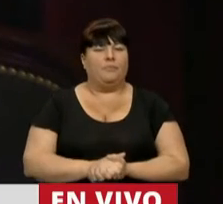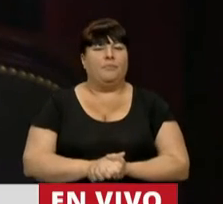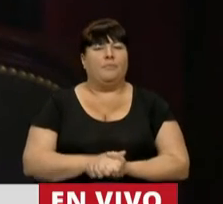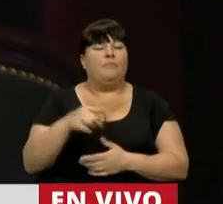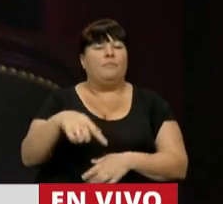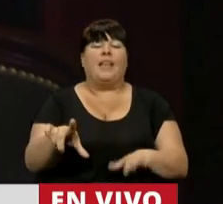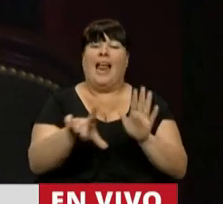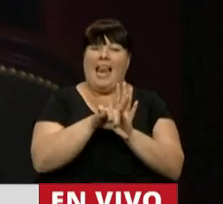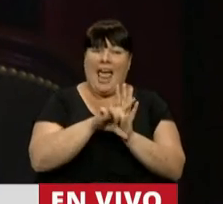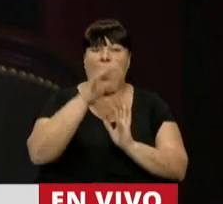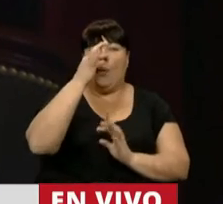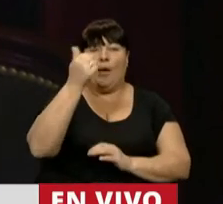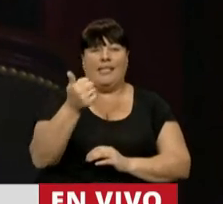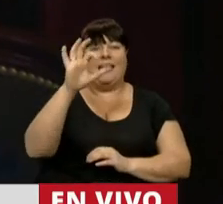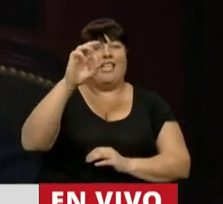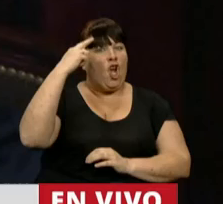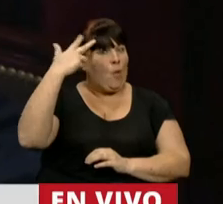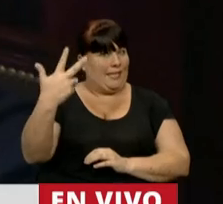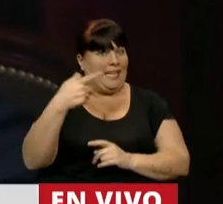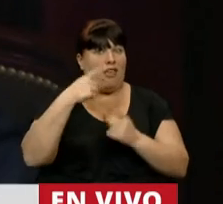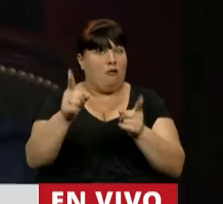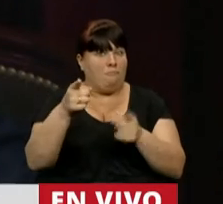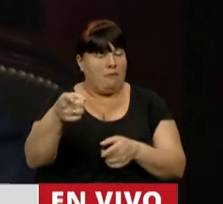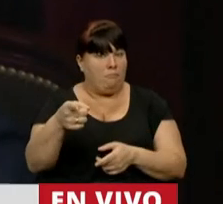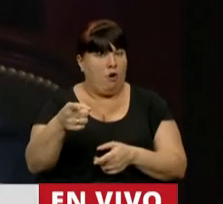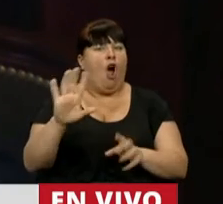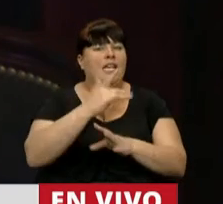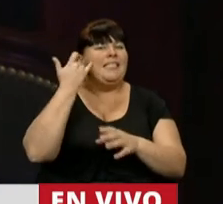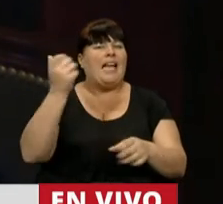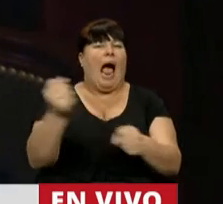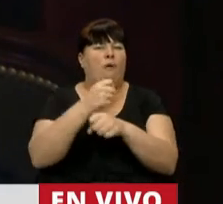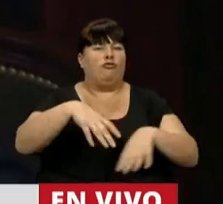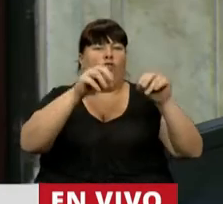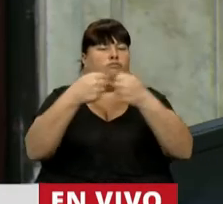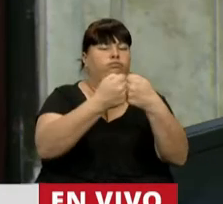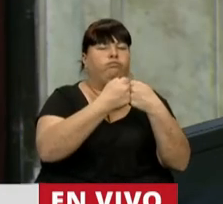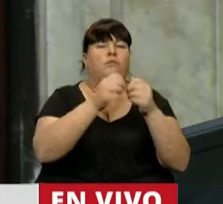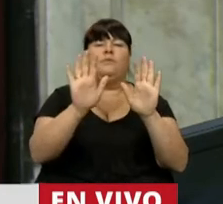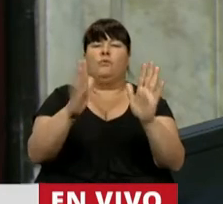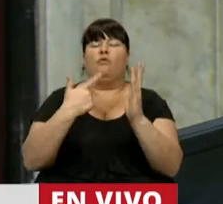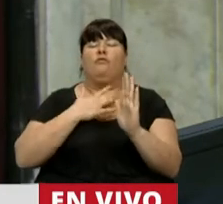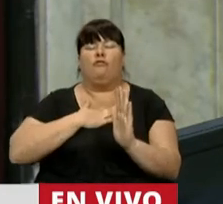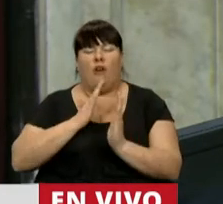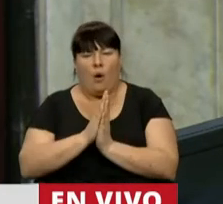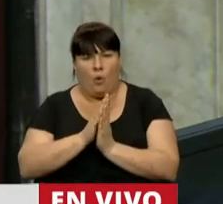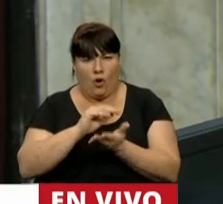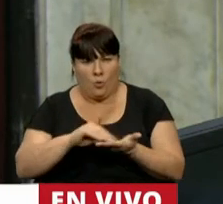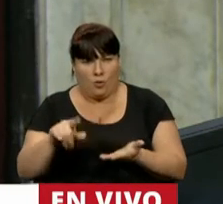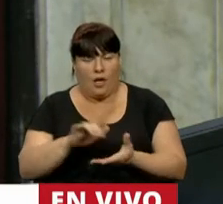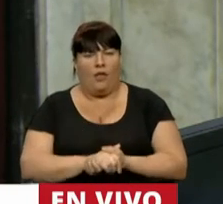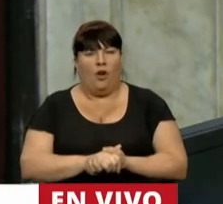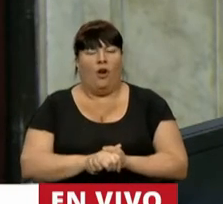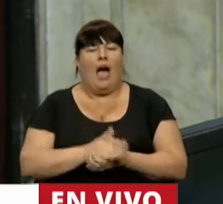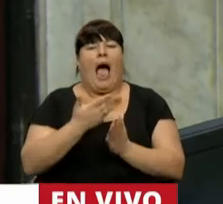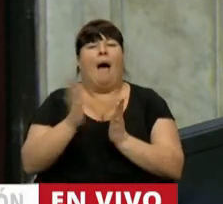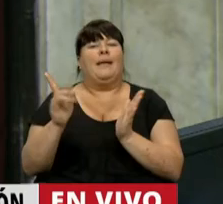Esta es la ley 26.093, como ella dijo, está aprobada por unanimidad. Le quiero pedir un favor, diputado. En